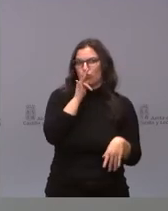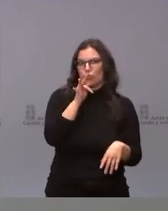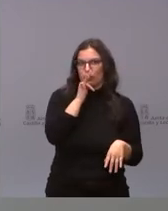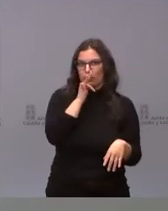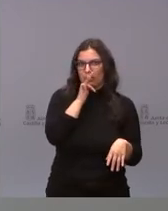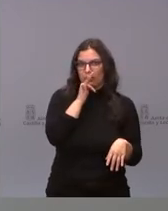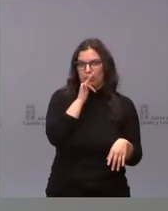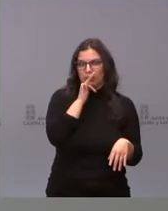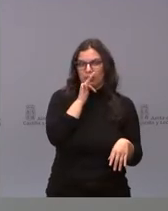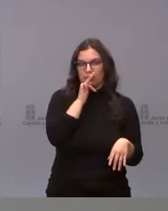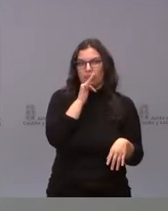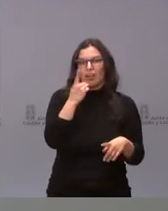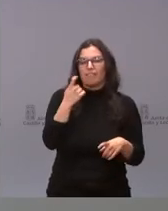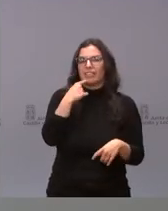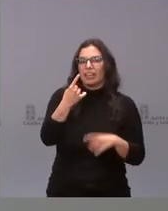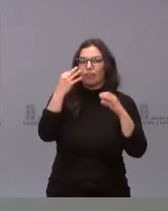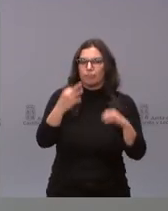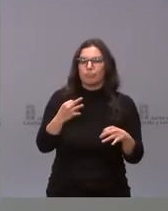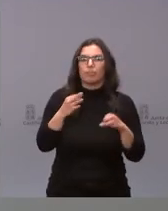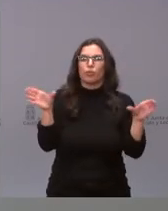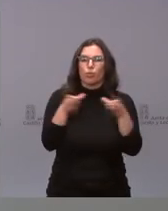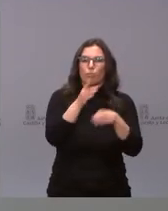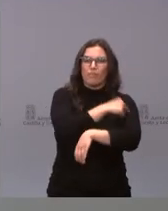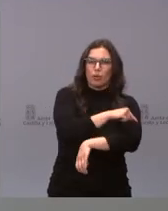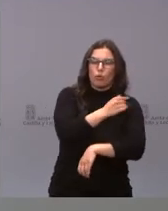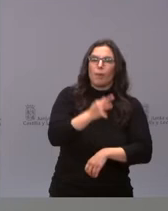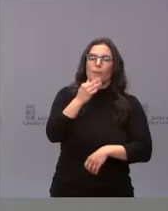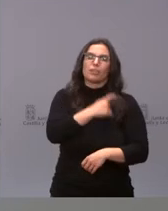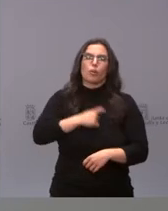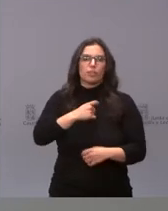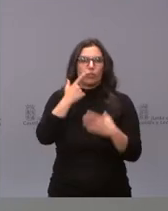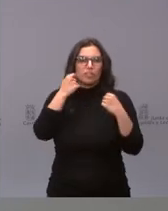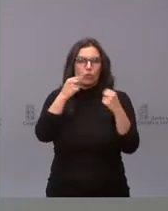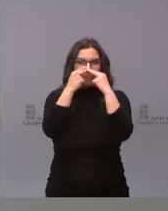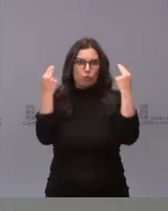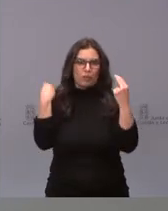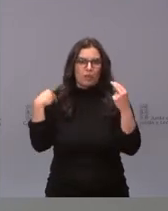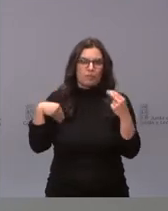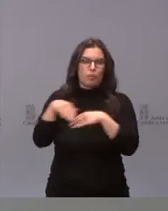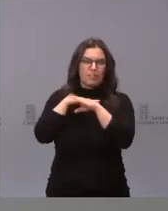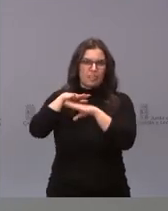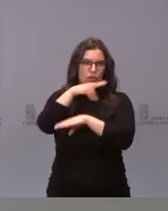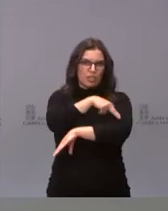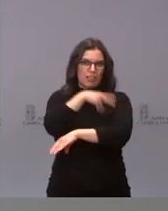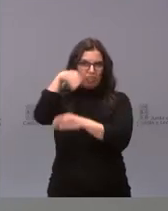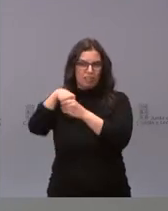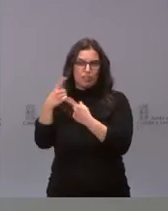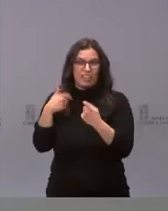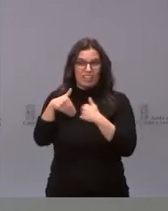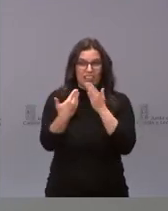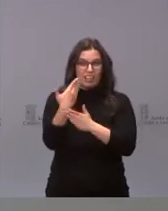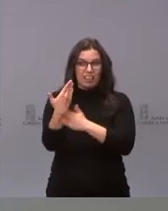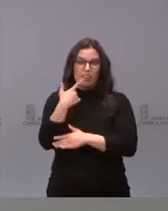ponencia de vacunas ni la Comisión de Salud Pública del Ministerio de Sanidad y del Consejo Interterritorial y esperamos que en estos días